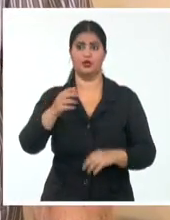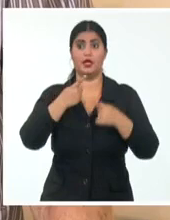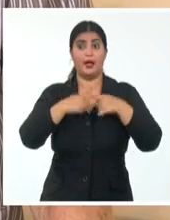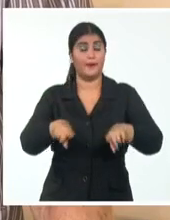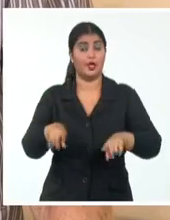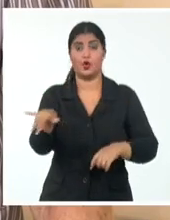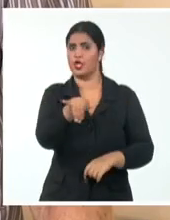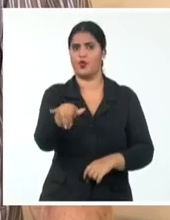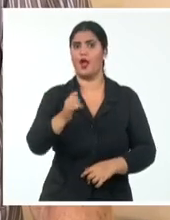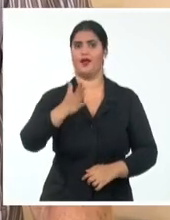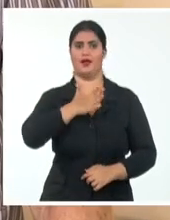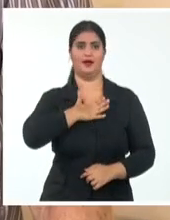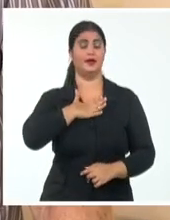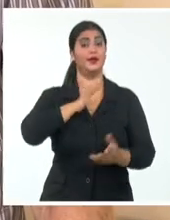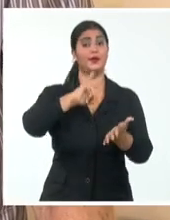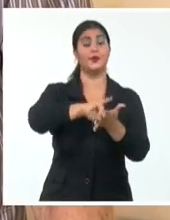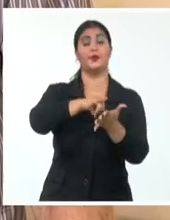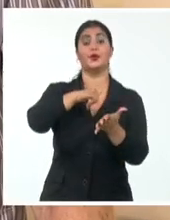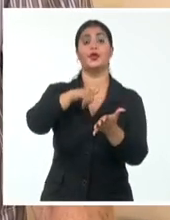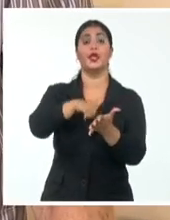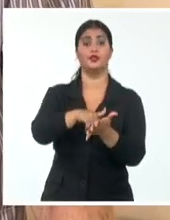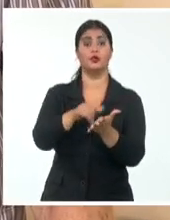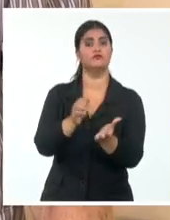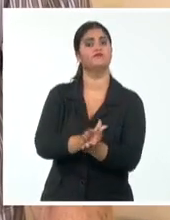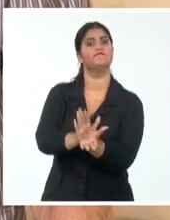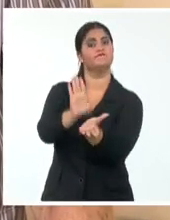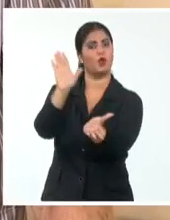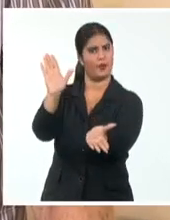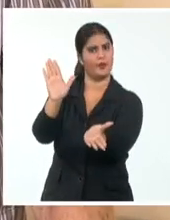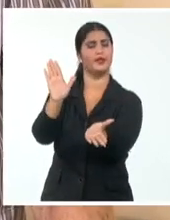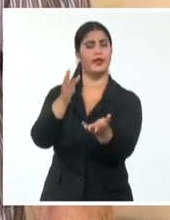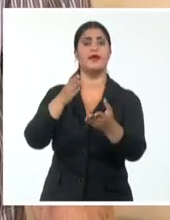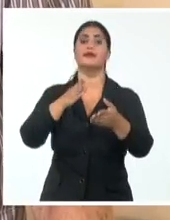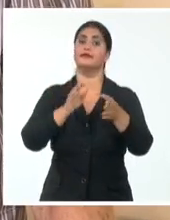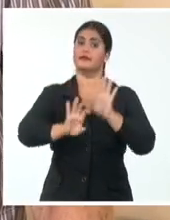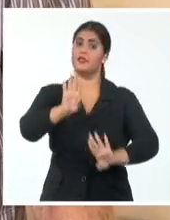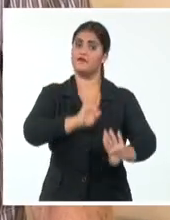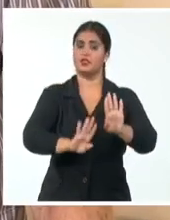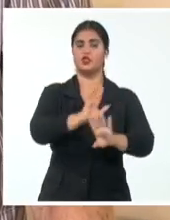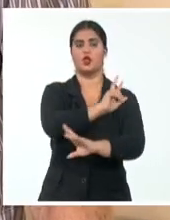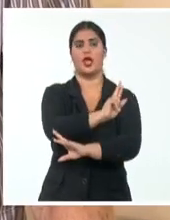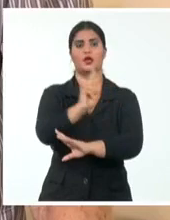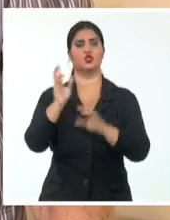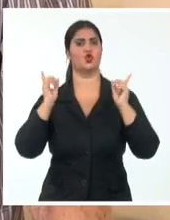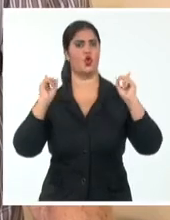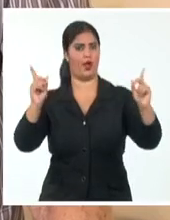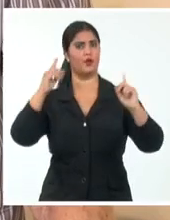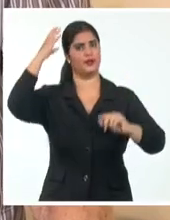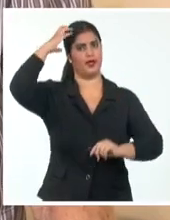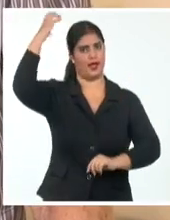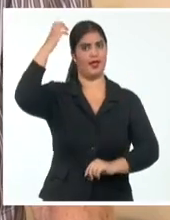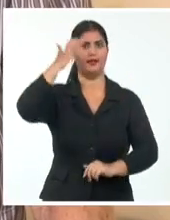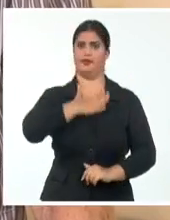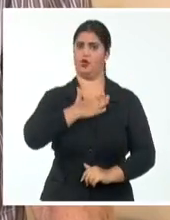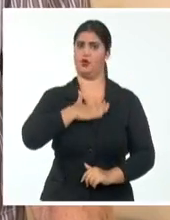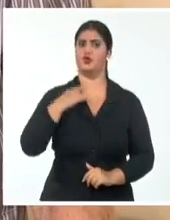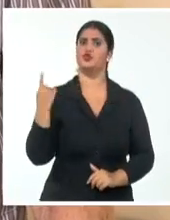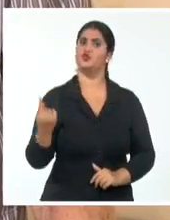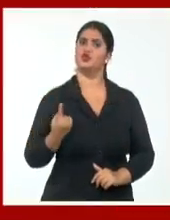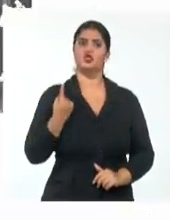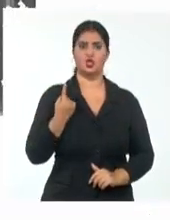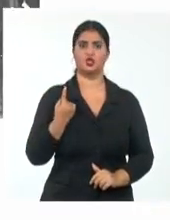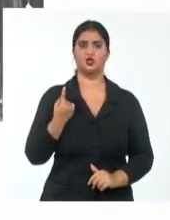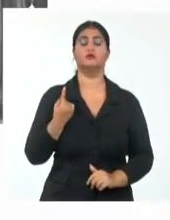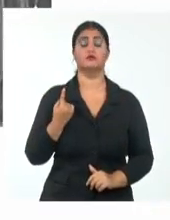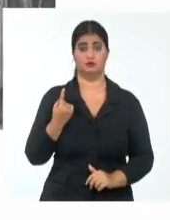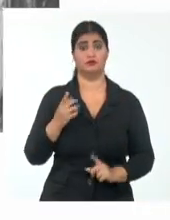una vanguardia artística y literaria comprometida con la revolución, comprometida con la política de la revolución, no solo la cultural, sino en